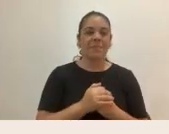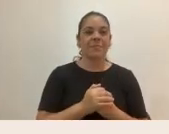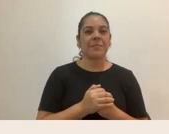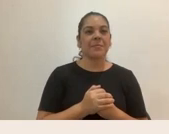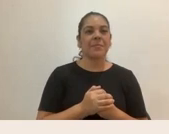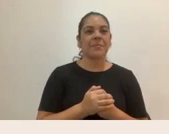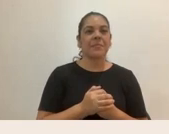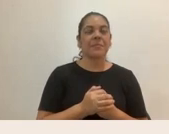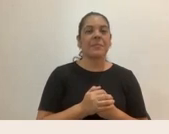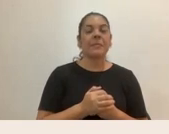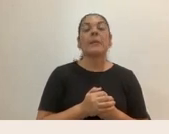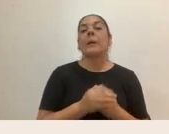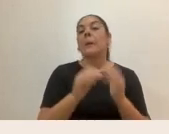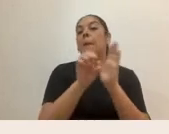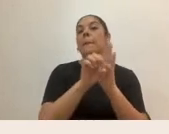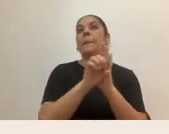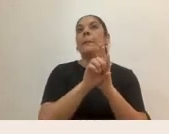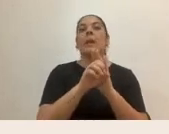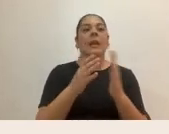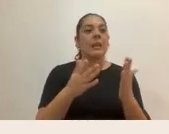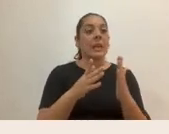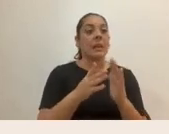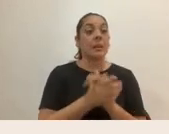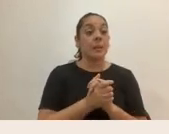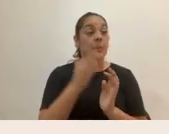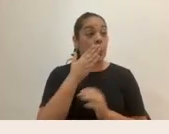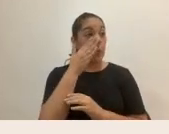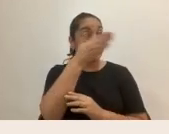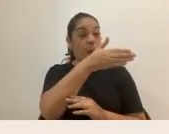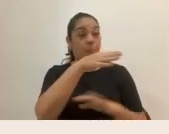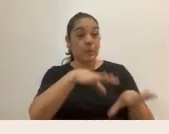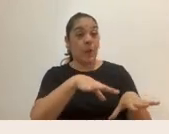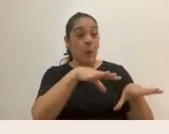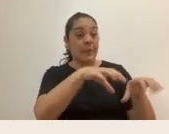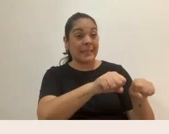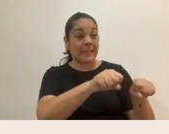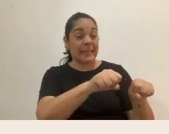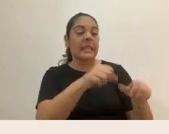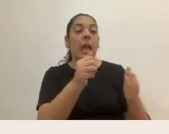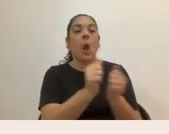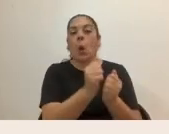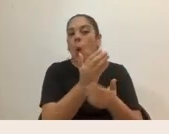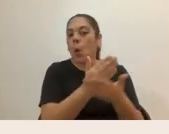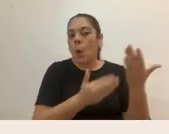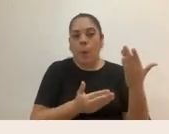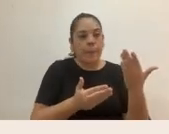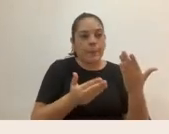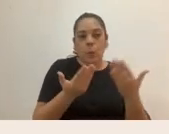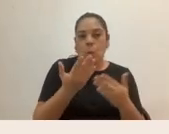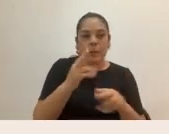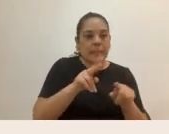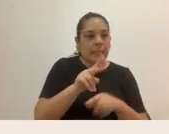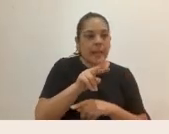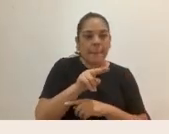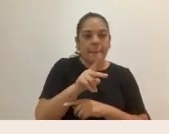O por ejemplo, cuando, qué sé yo, vamos a una cita con algún amigo o pareja y